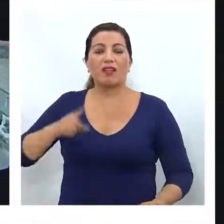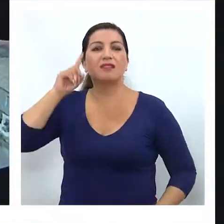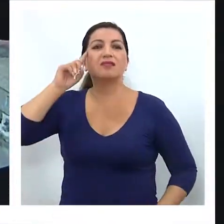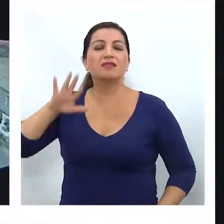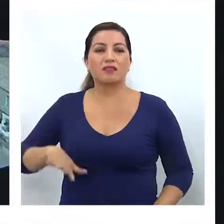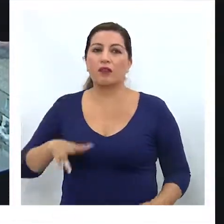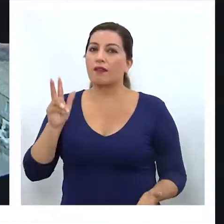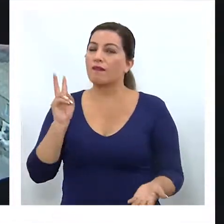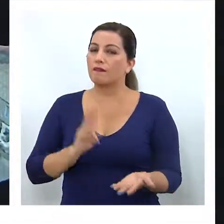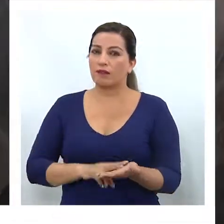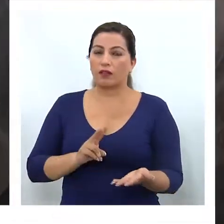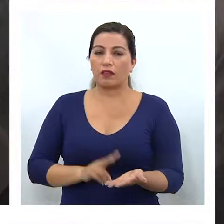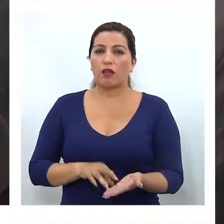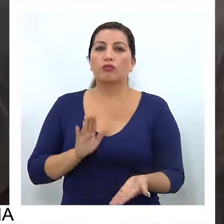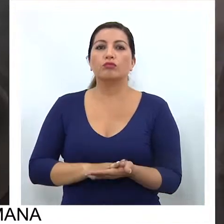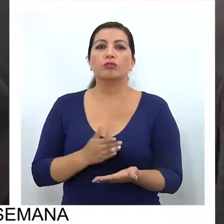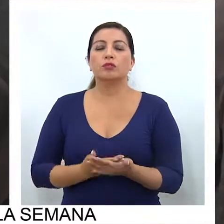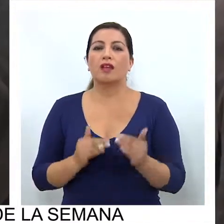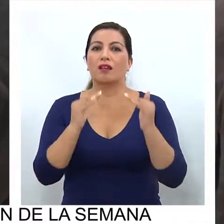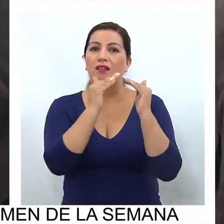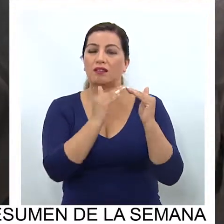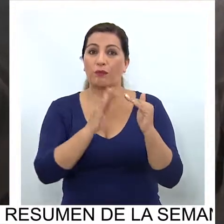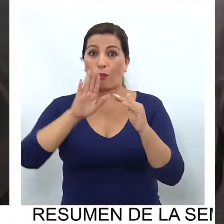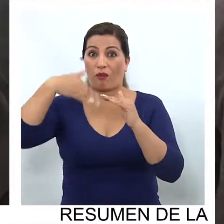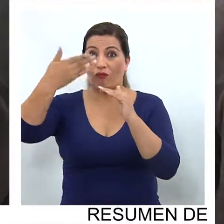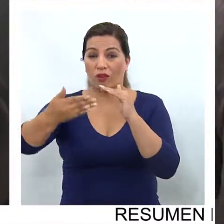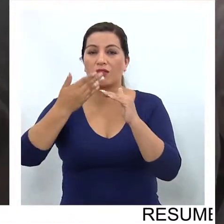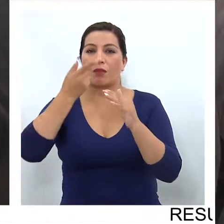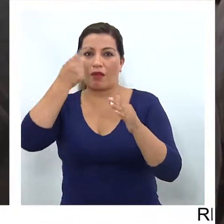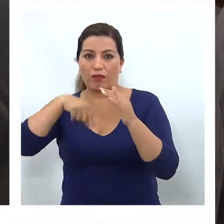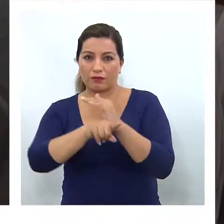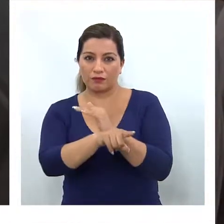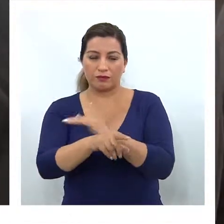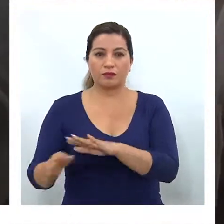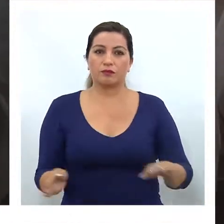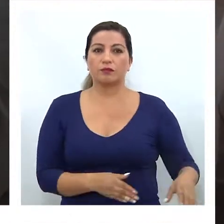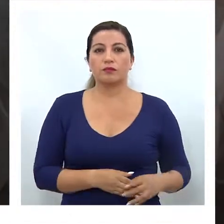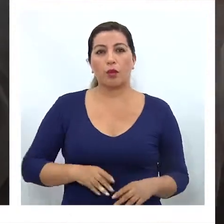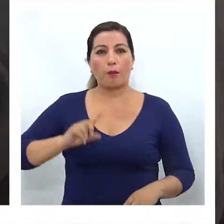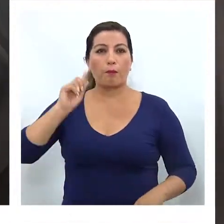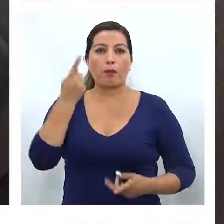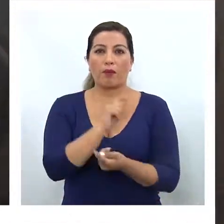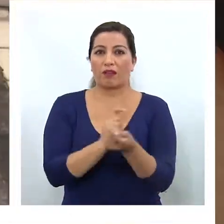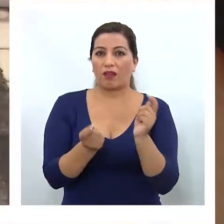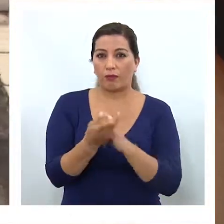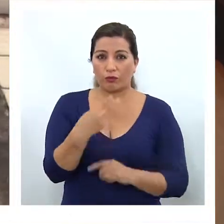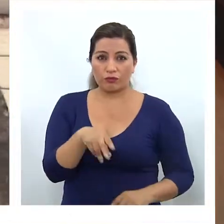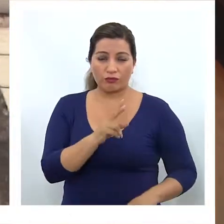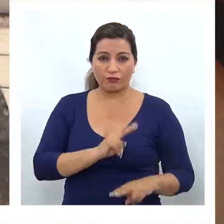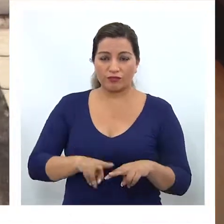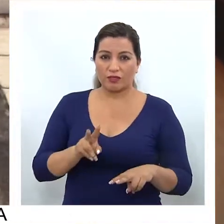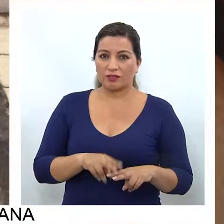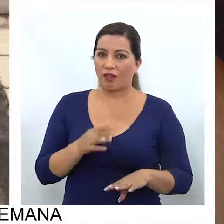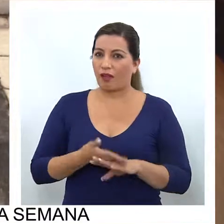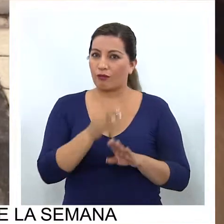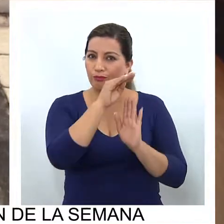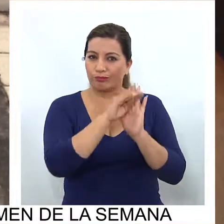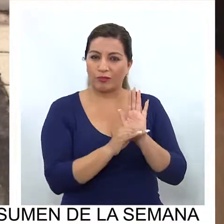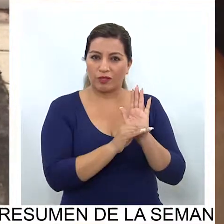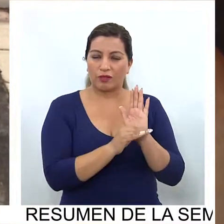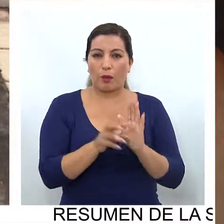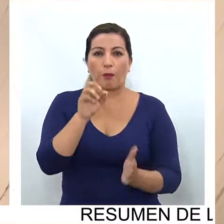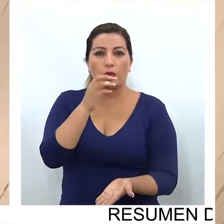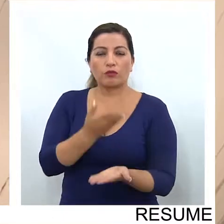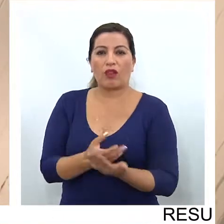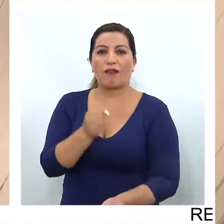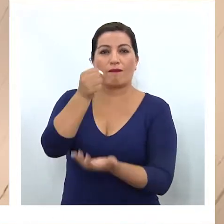diagnóstico para verificar el real estado del edificio, tanto por fuera como por dentro. Uno de los primeros cambios que estamos haciendo y que ya